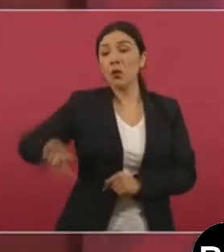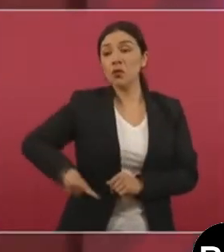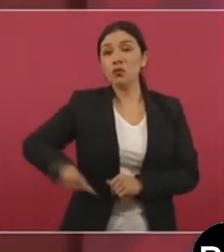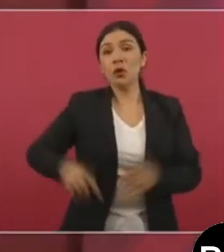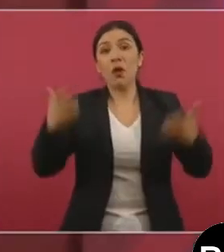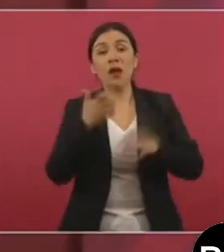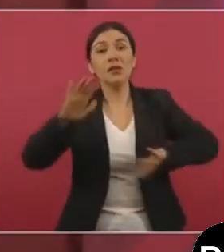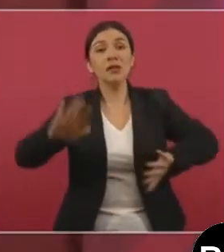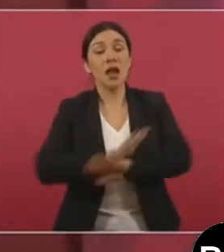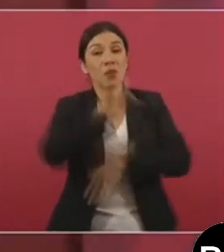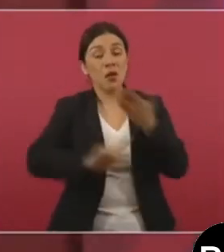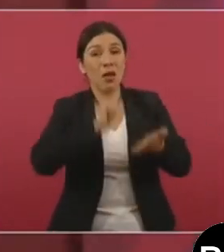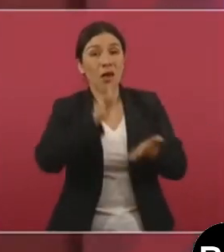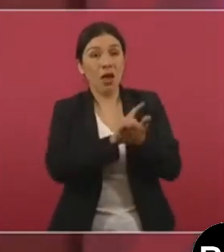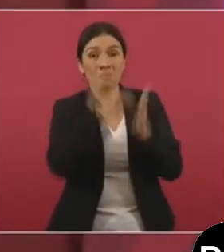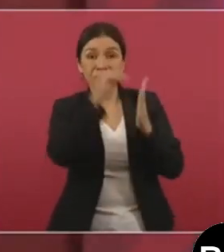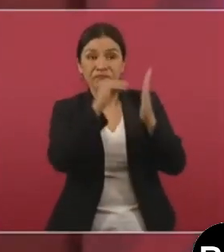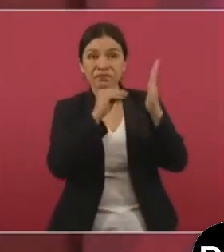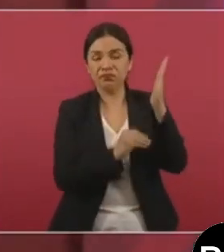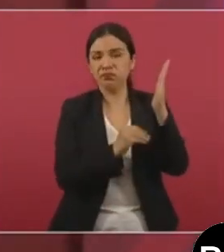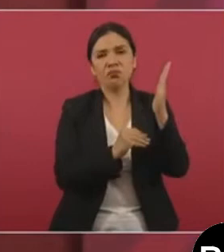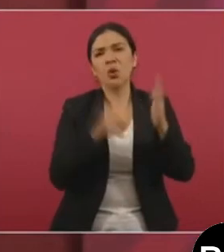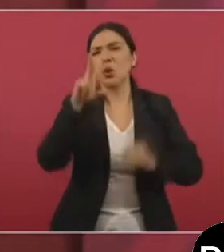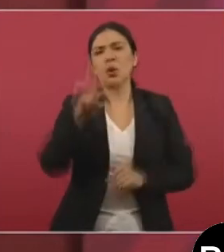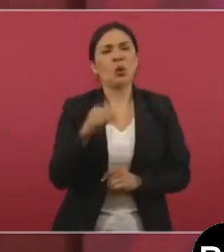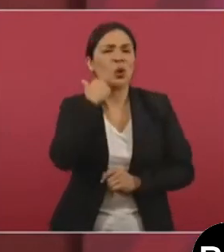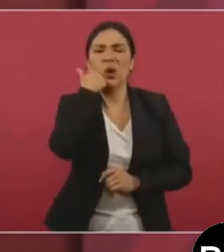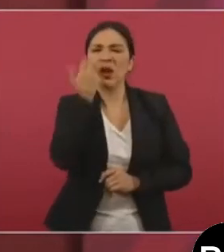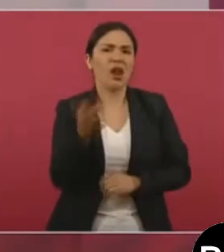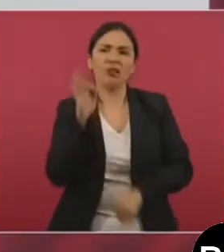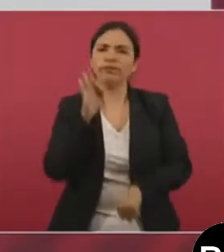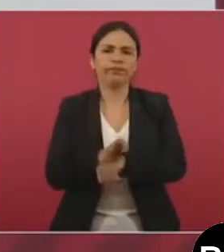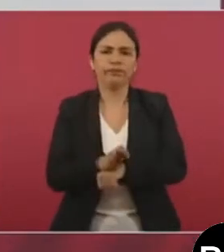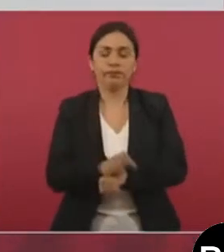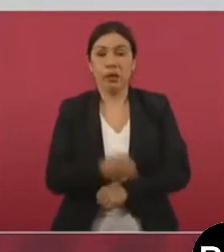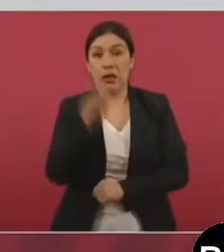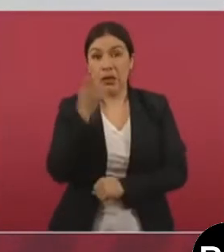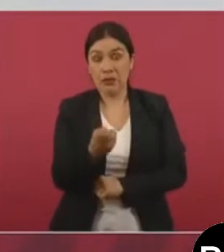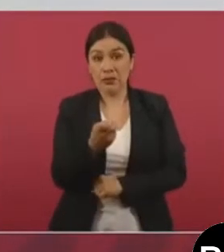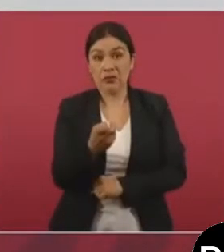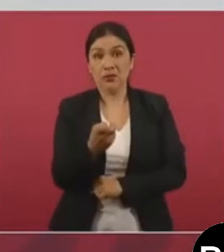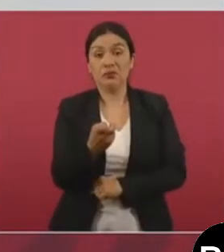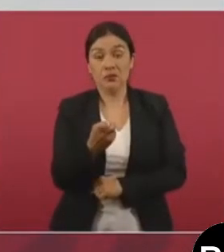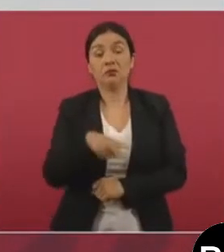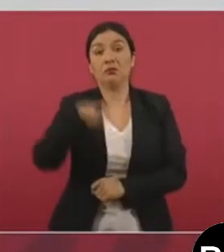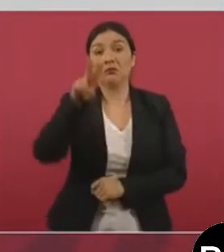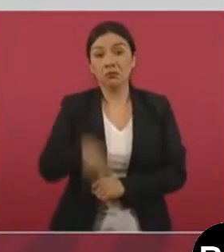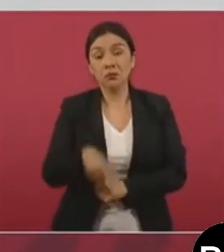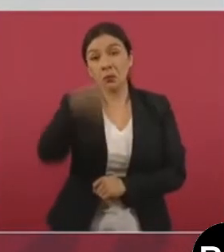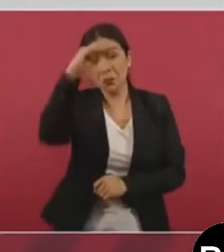No es poco lo que la oposición ha decidido contener, de hecho